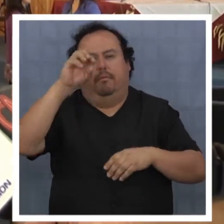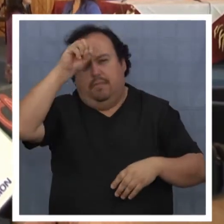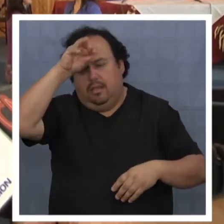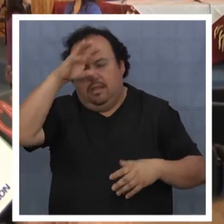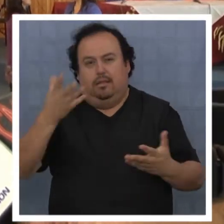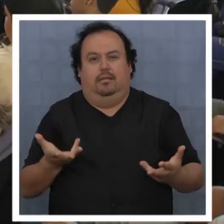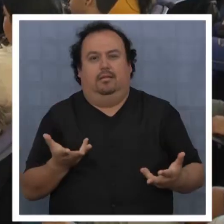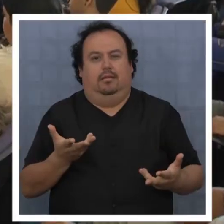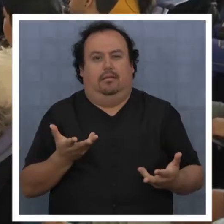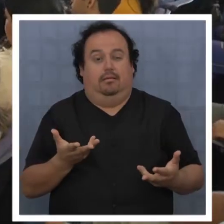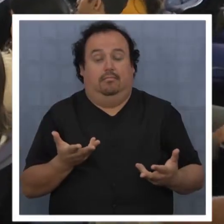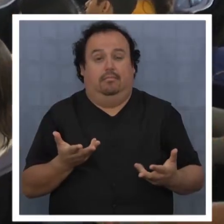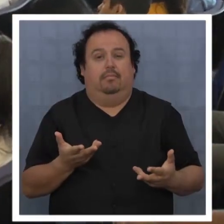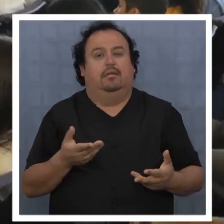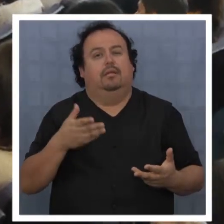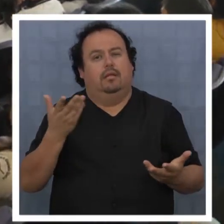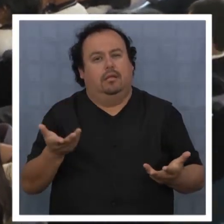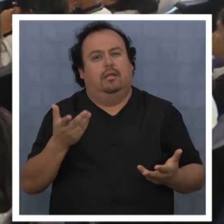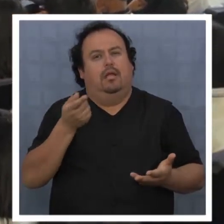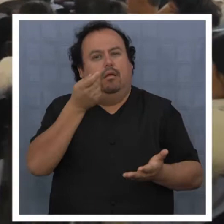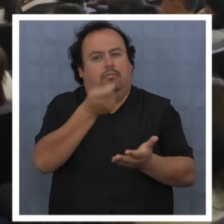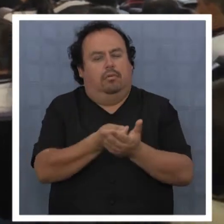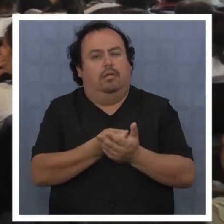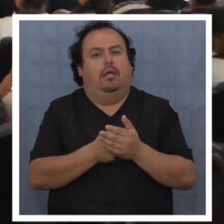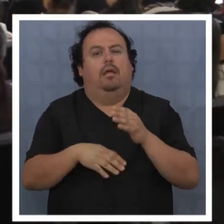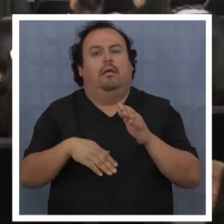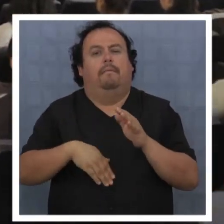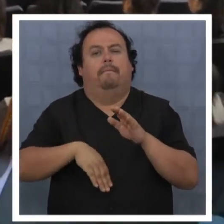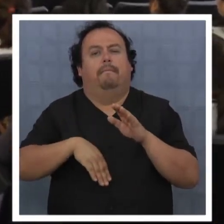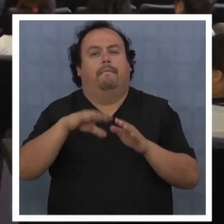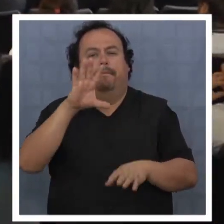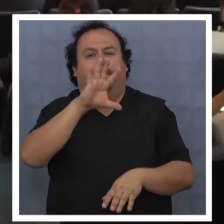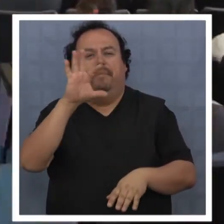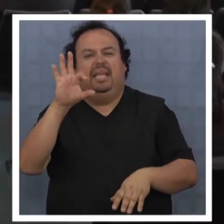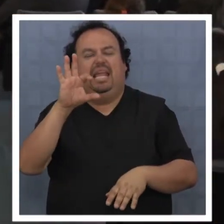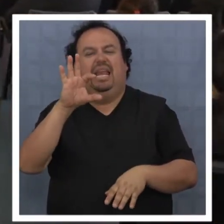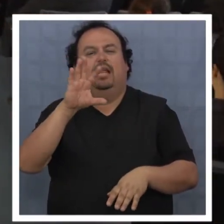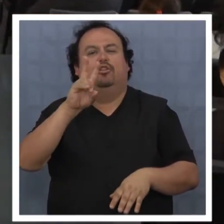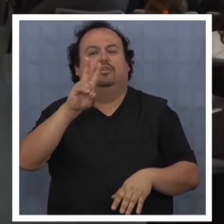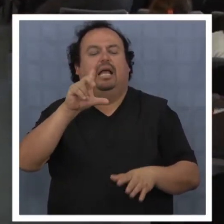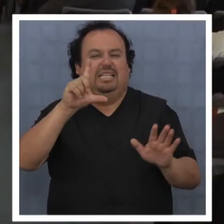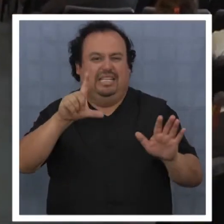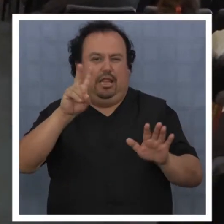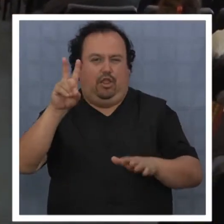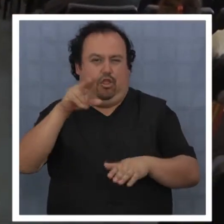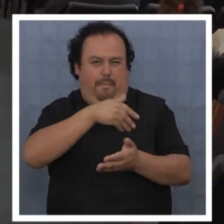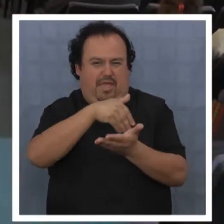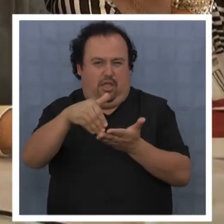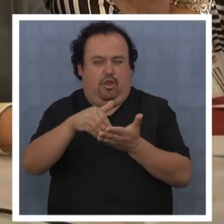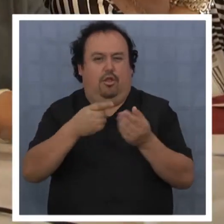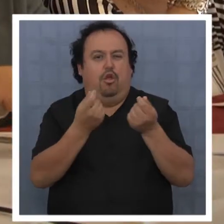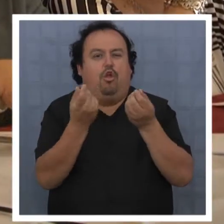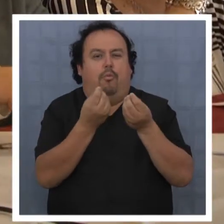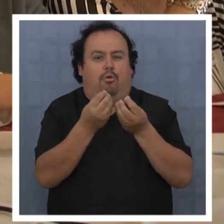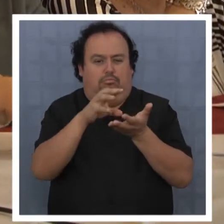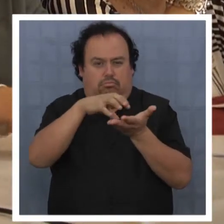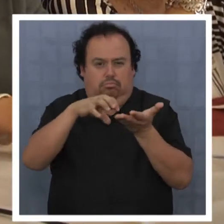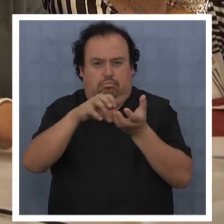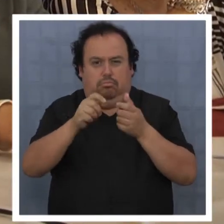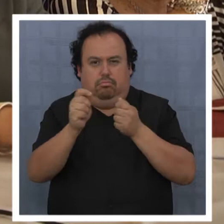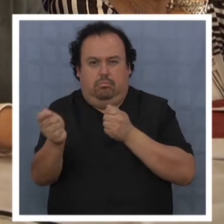la región. El aporte asciende a más de 572 millones de pesos repartidos de la siguiente manera.